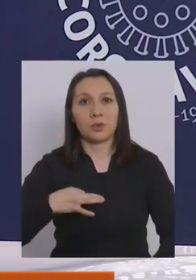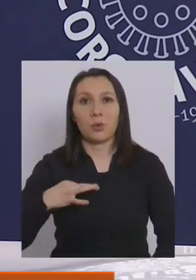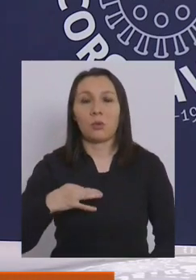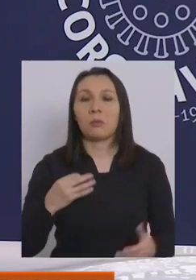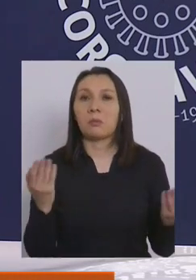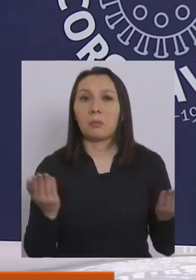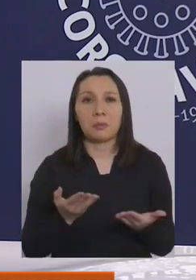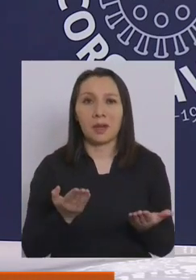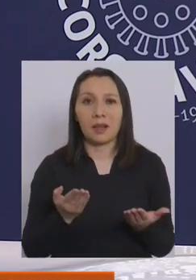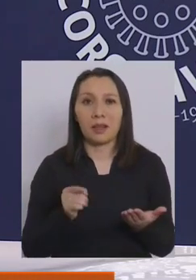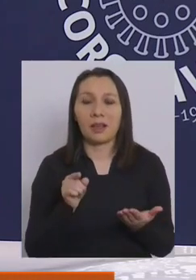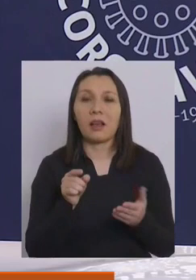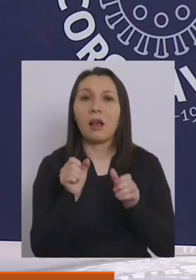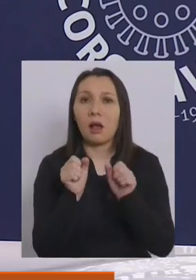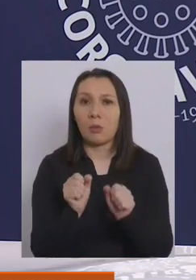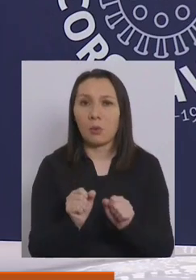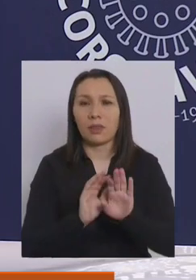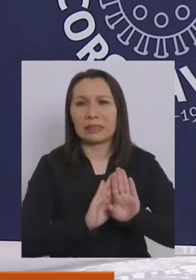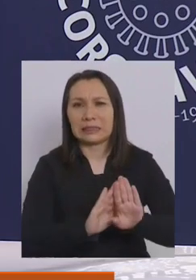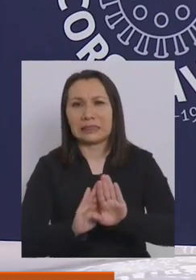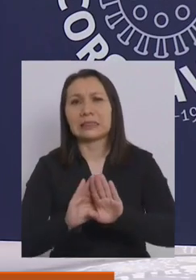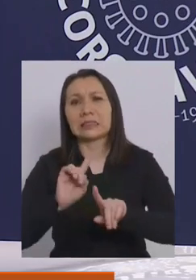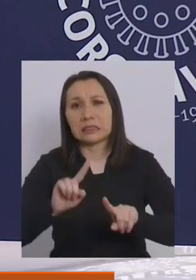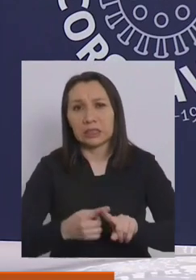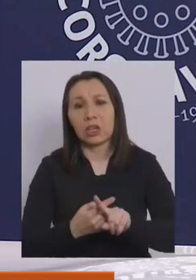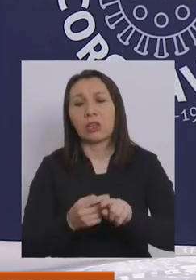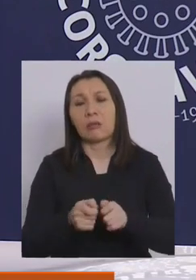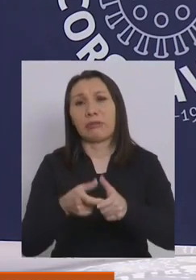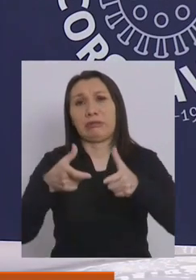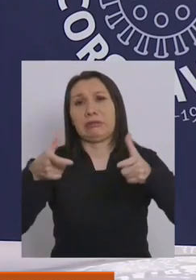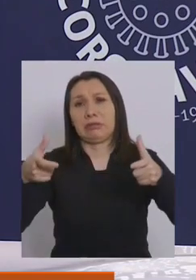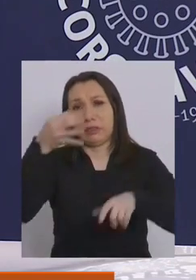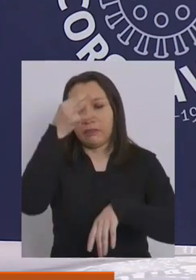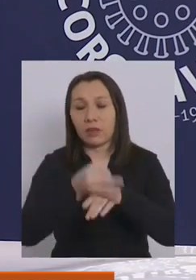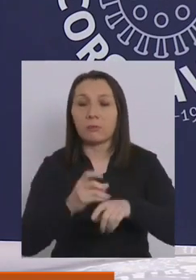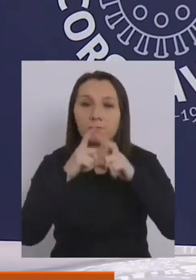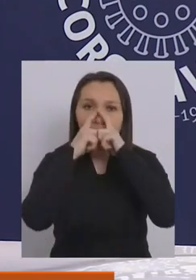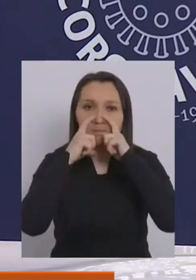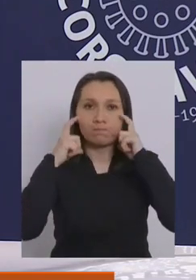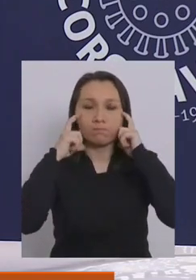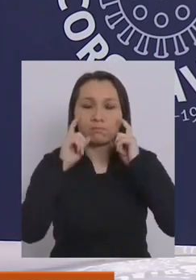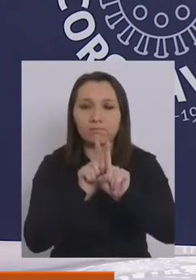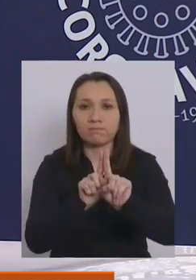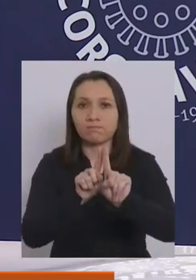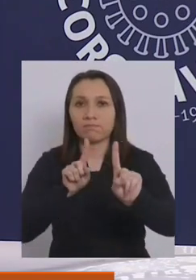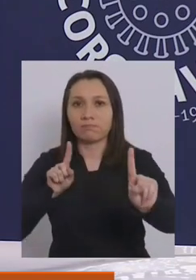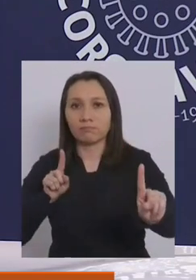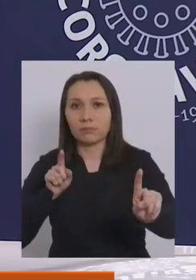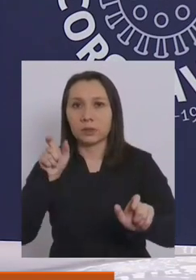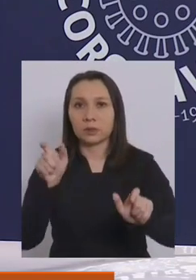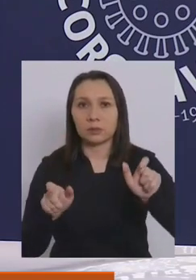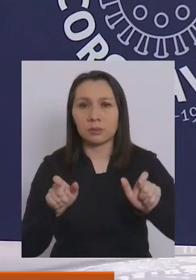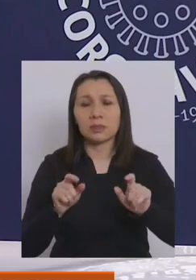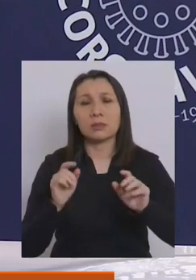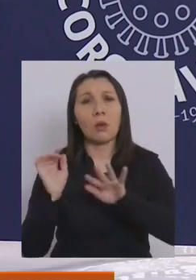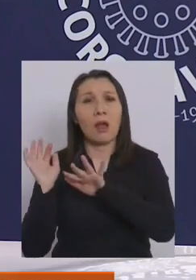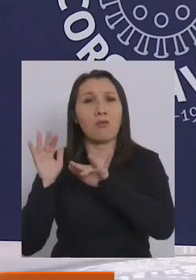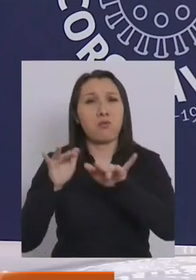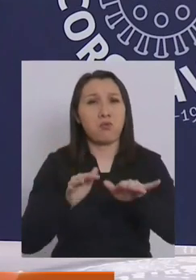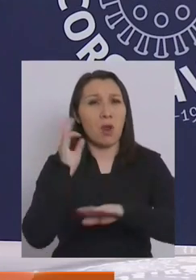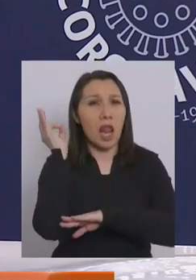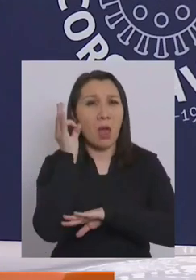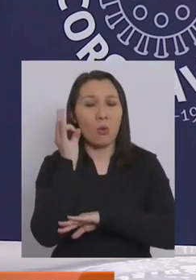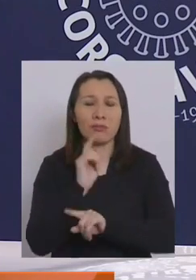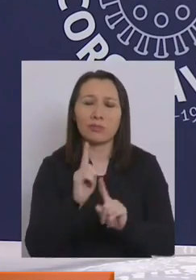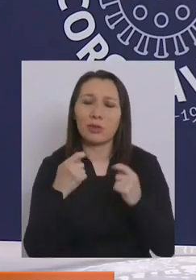para poder evitar los brotes. El uso de mascarilla, el distanciamiento físico, evitar las reuniones sociales